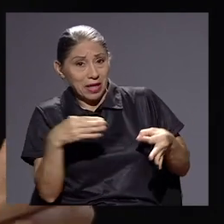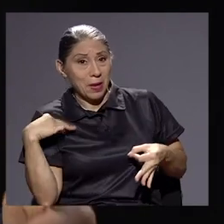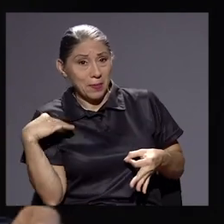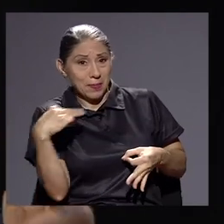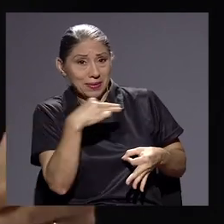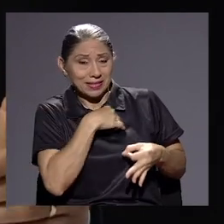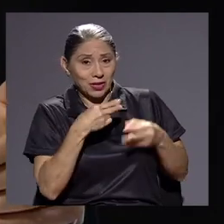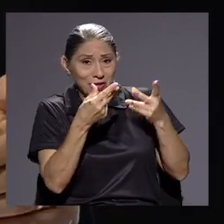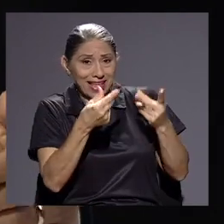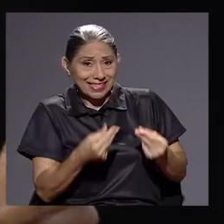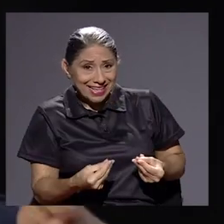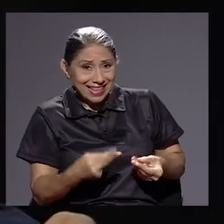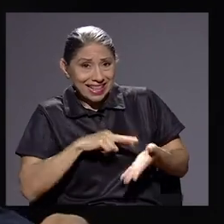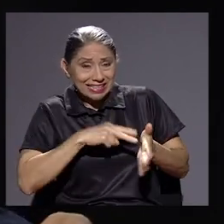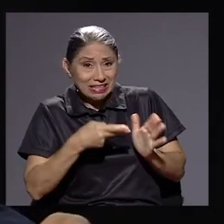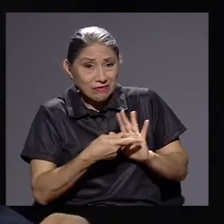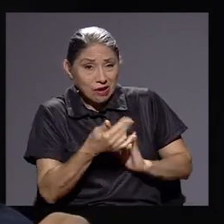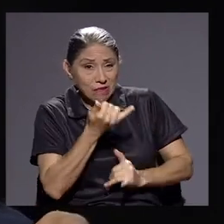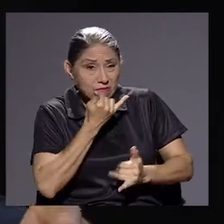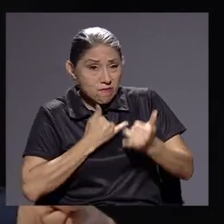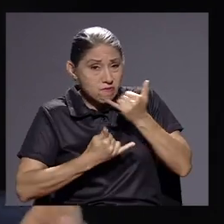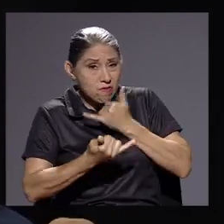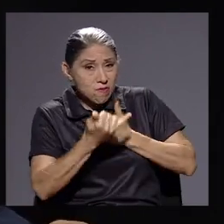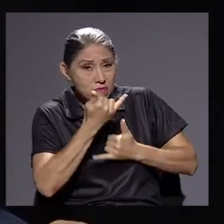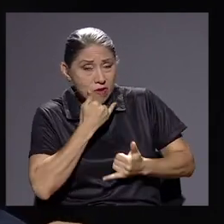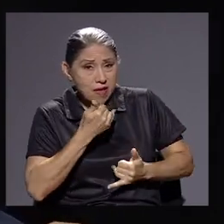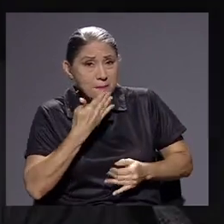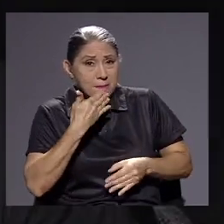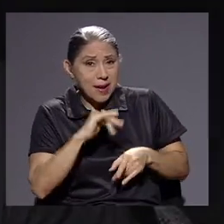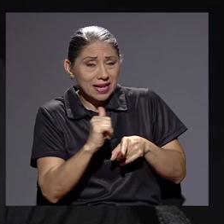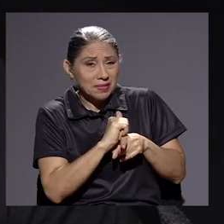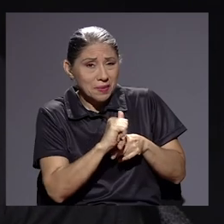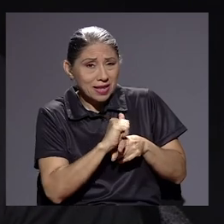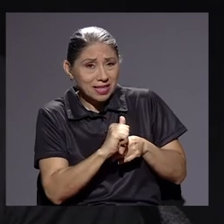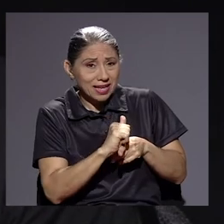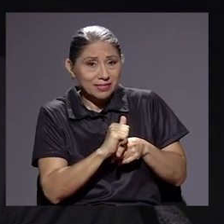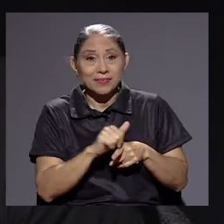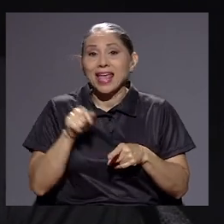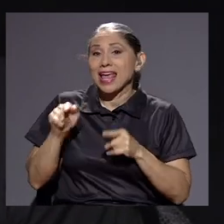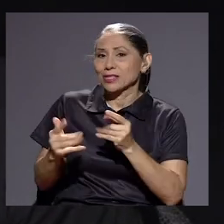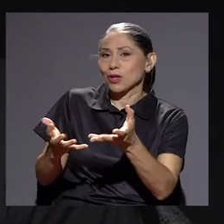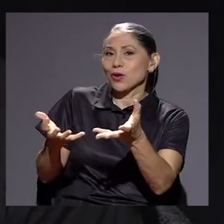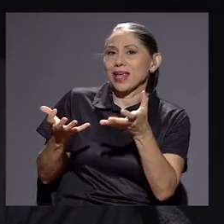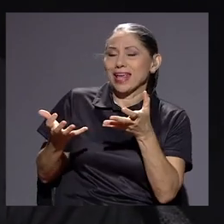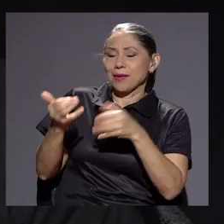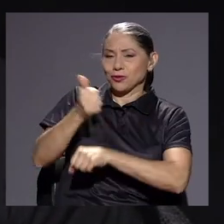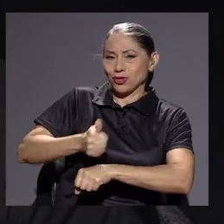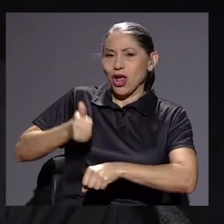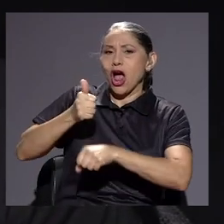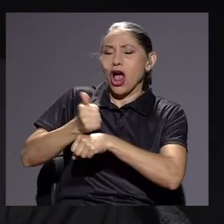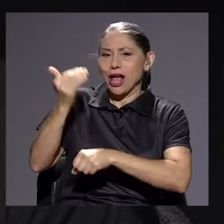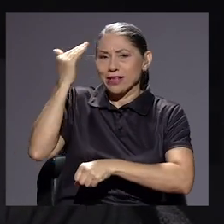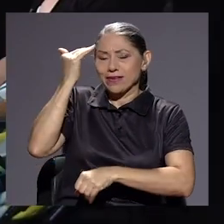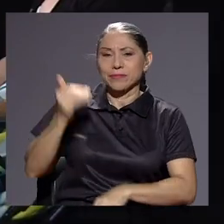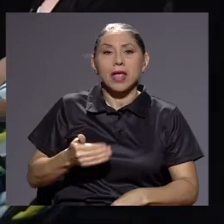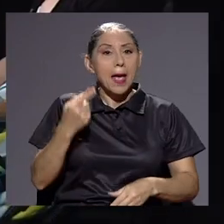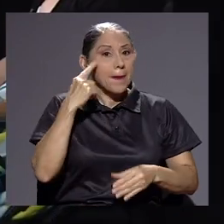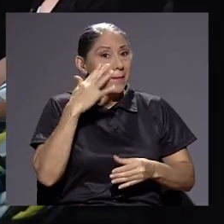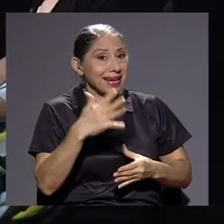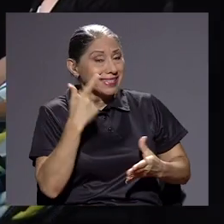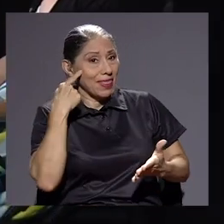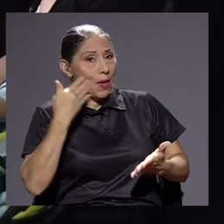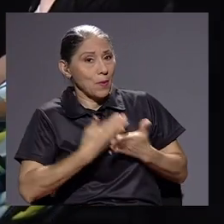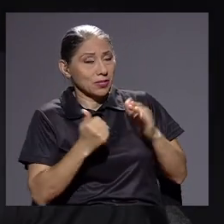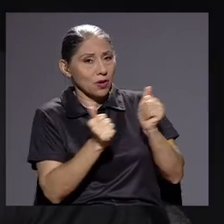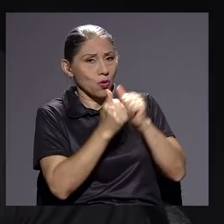incurriendo en incoherencias y en malas prácticas. Eso es lo que queremos determinar, justamente. Los datos pareciera que lo